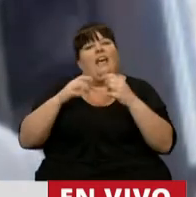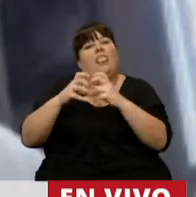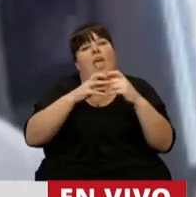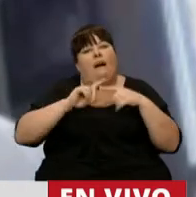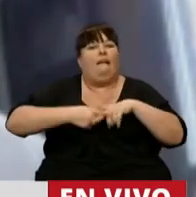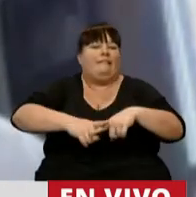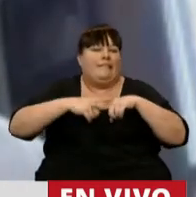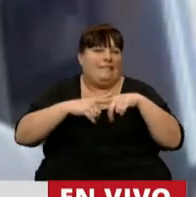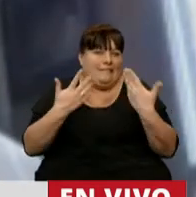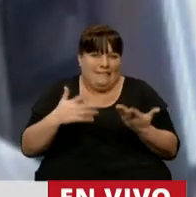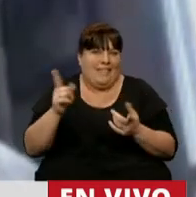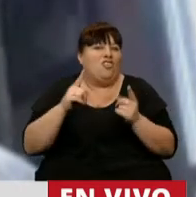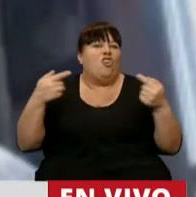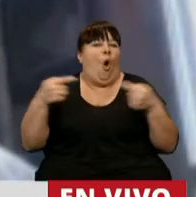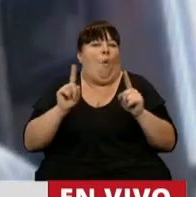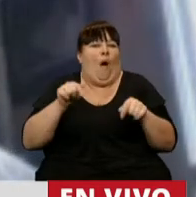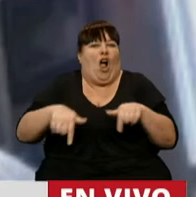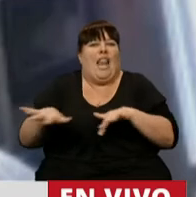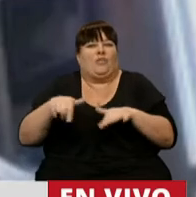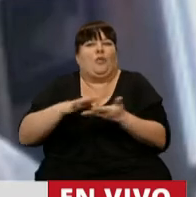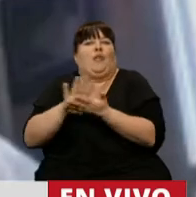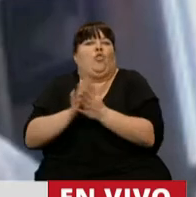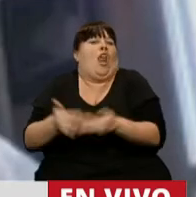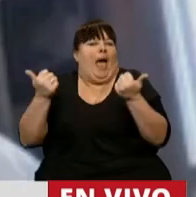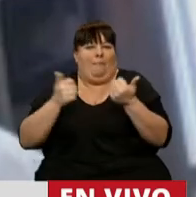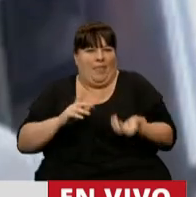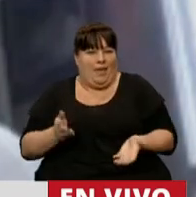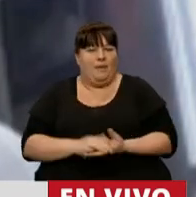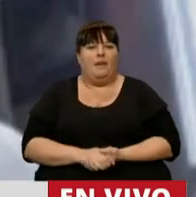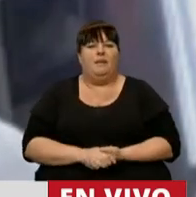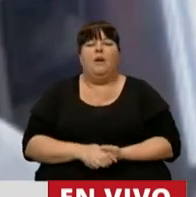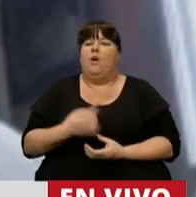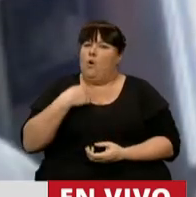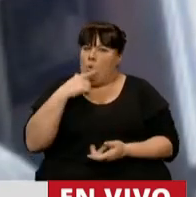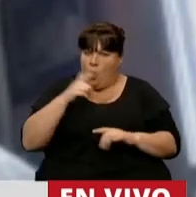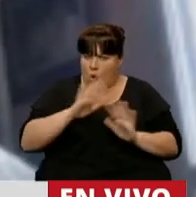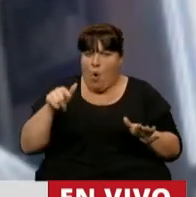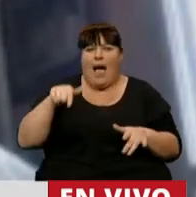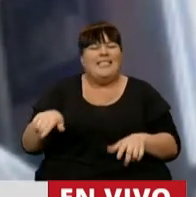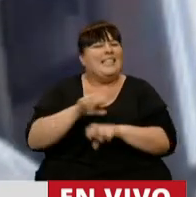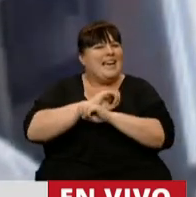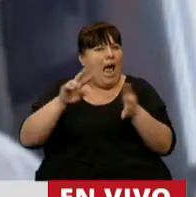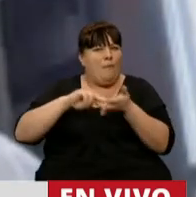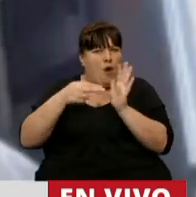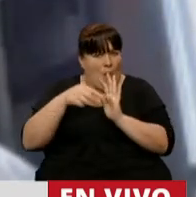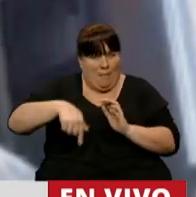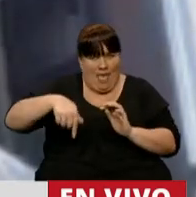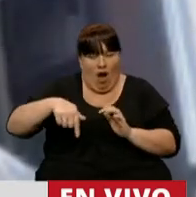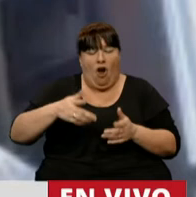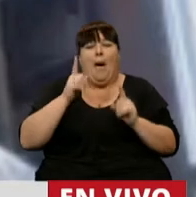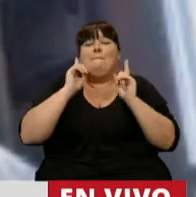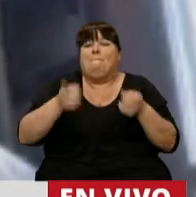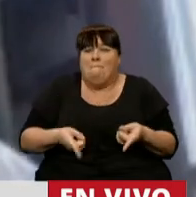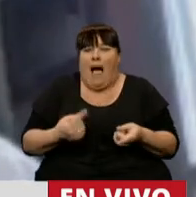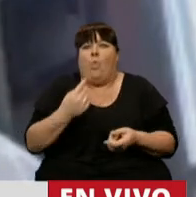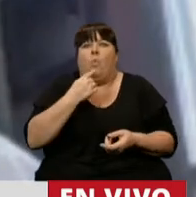debate y discusión no son acordes a este tipo de soluciones rápidas. No tenemos ninguna duda que esta gravísima crisis actual y